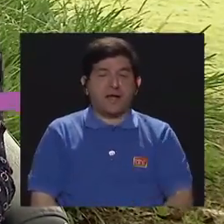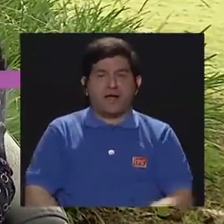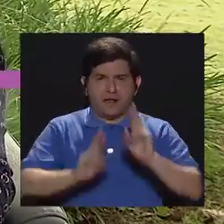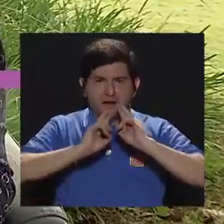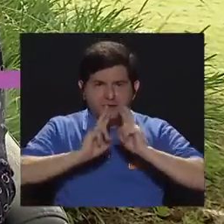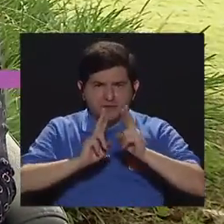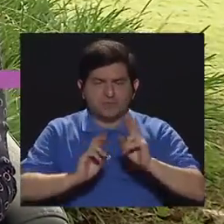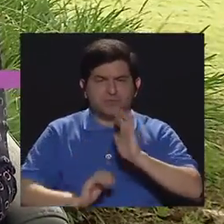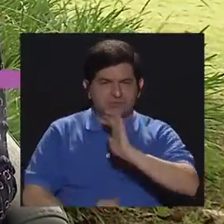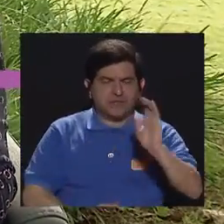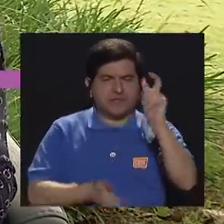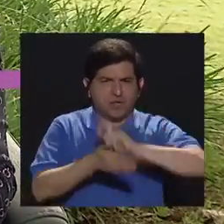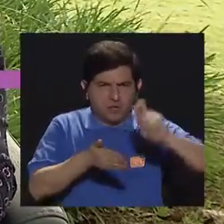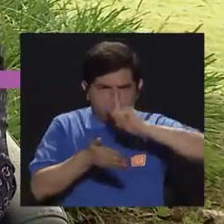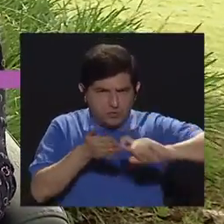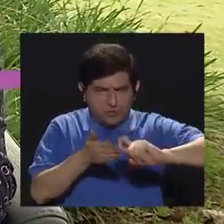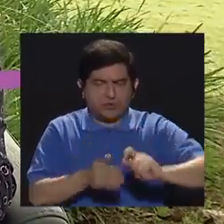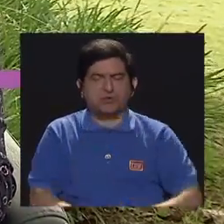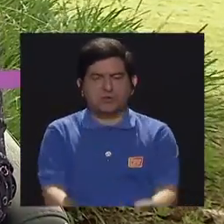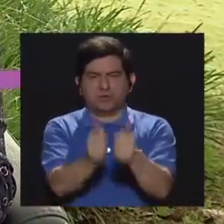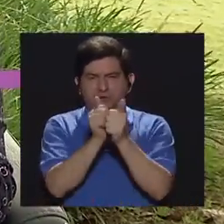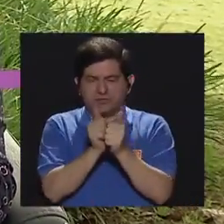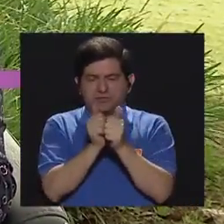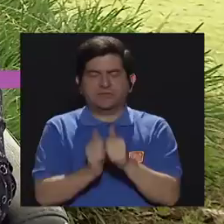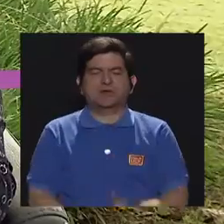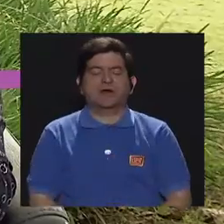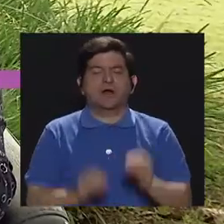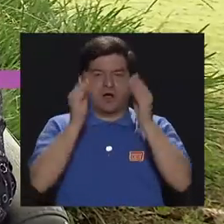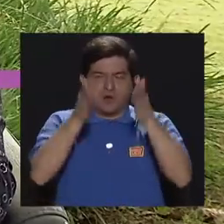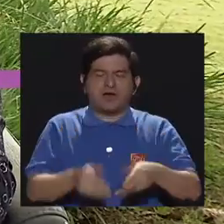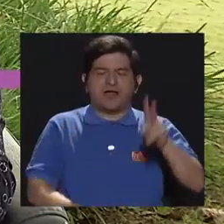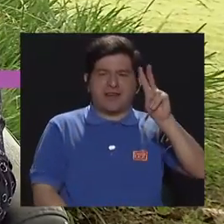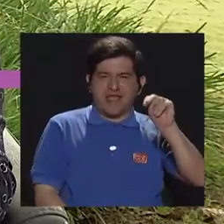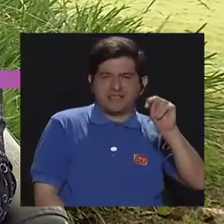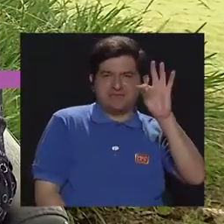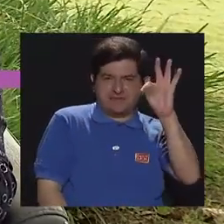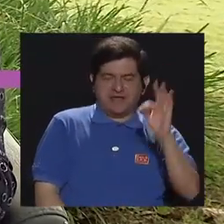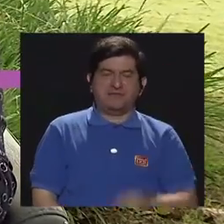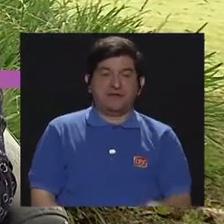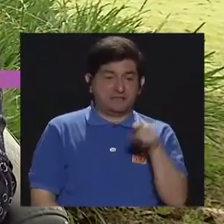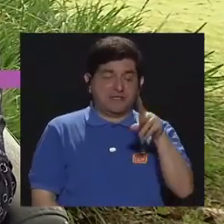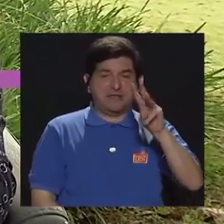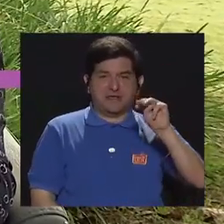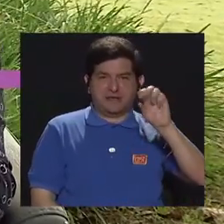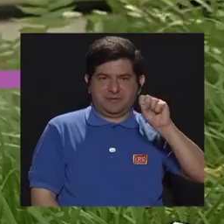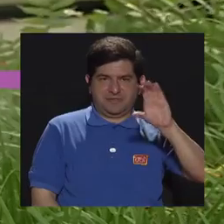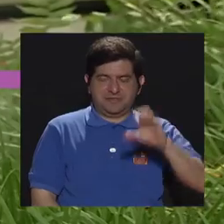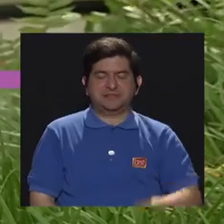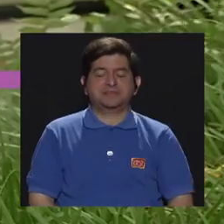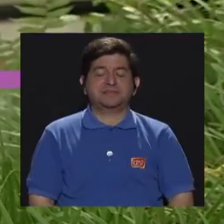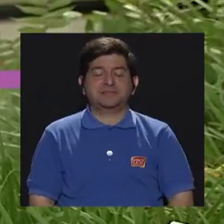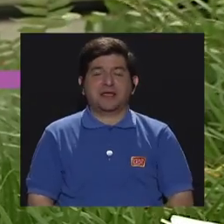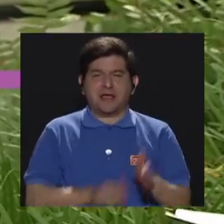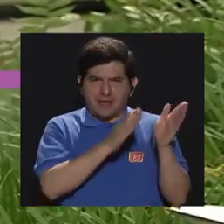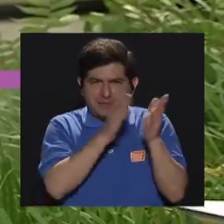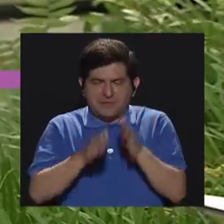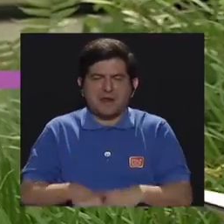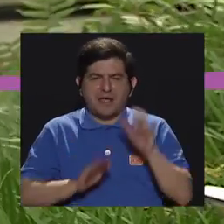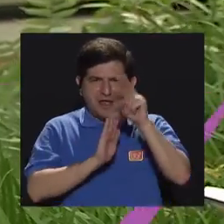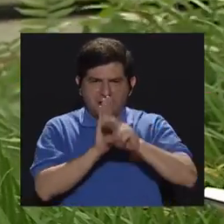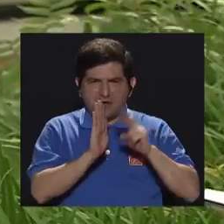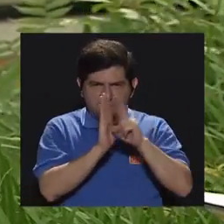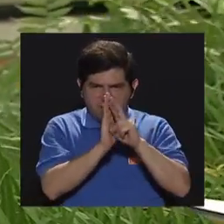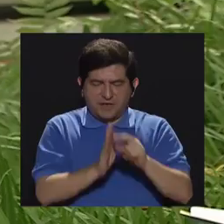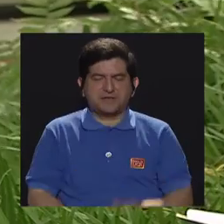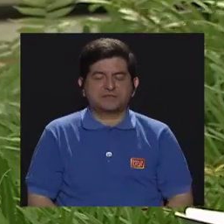niños escolares. Y nos acompaña para esto la profesora Nayibe Tabash. Ella es máster en planificación curricular, licenciada